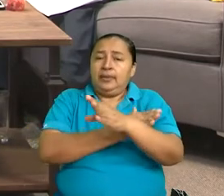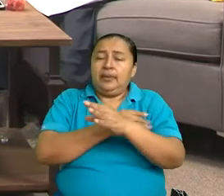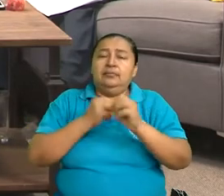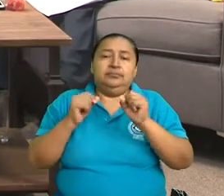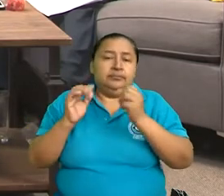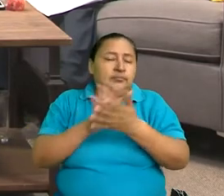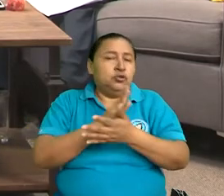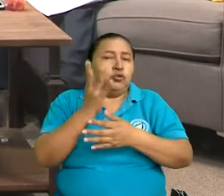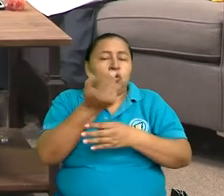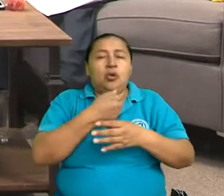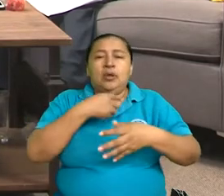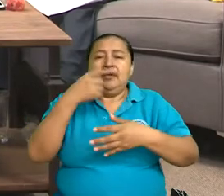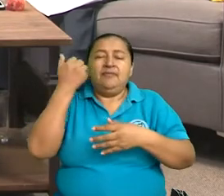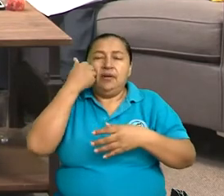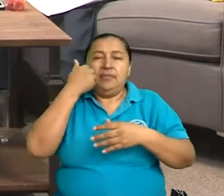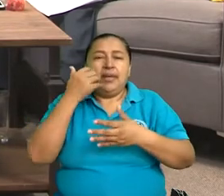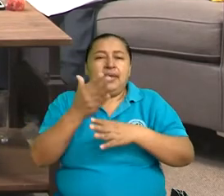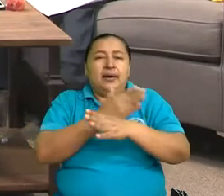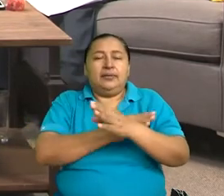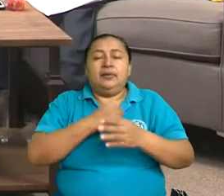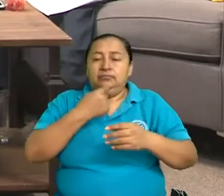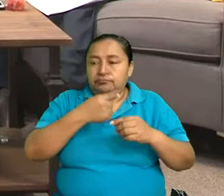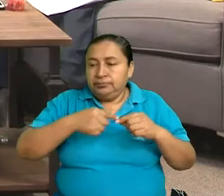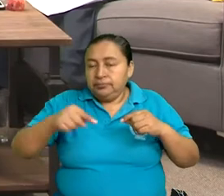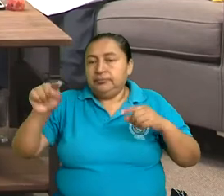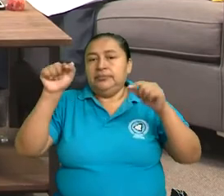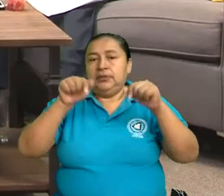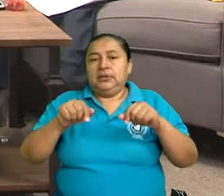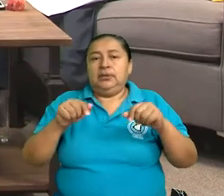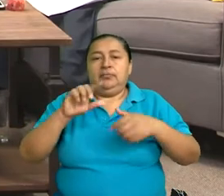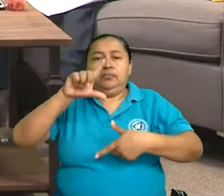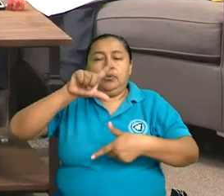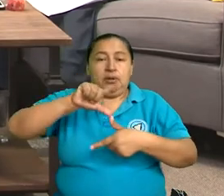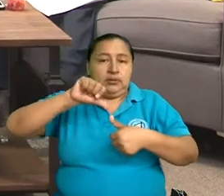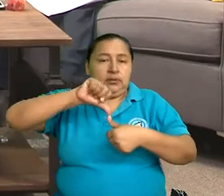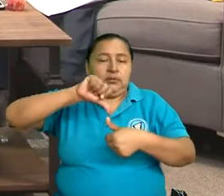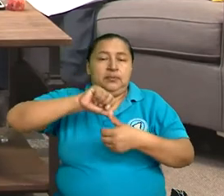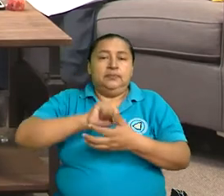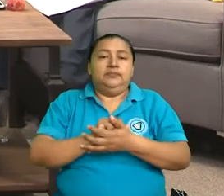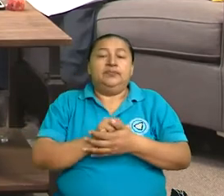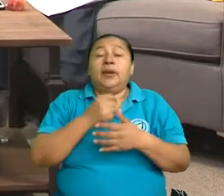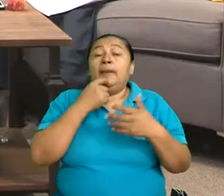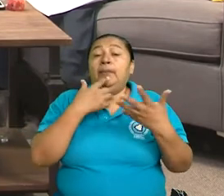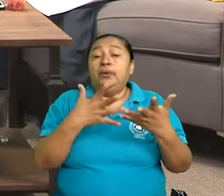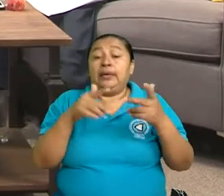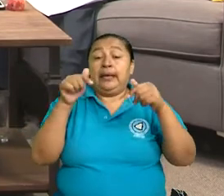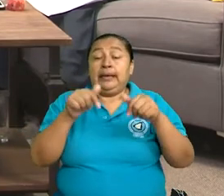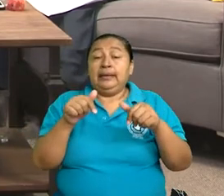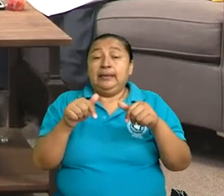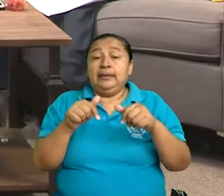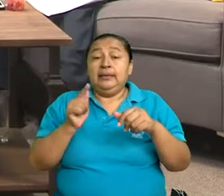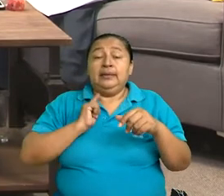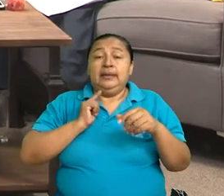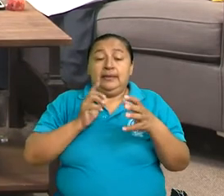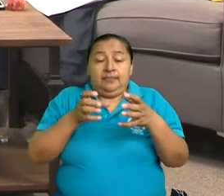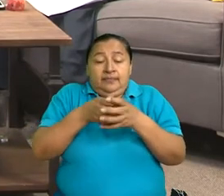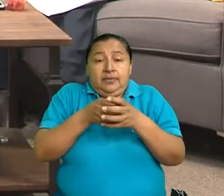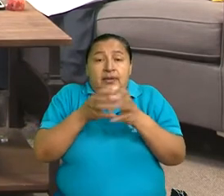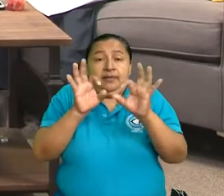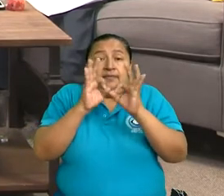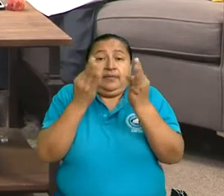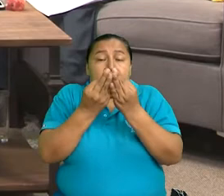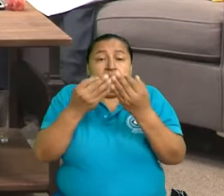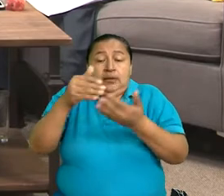todas las epidemias que han transitado por América Central. Porque tener a la familia como